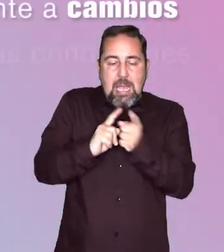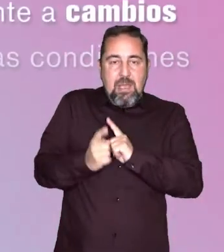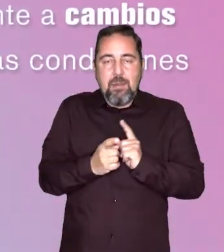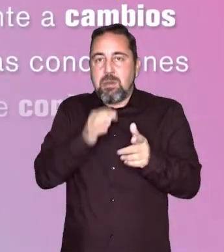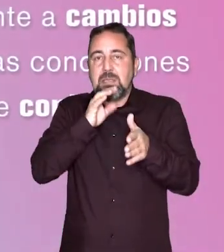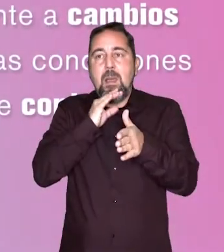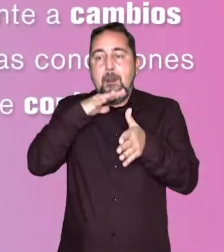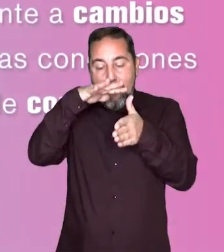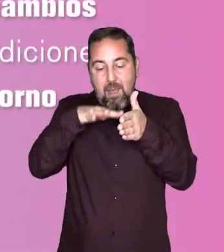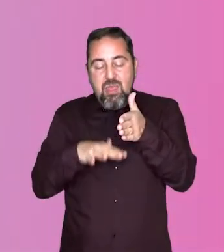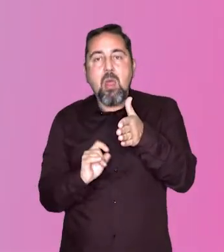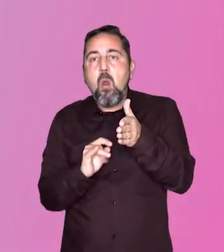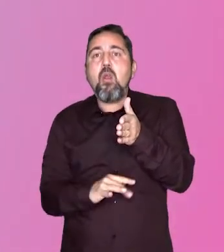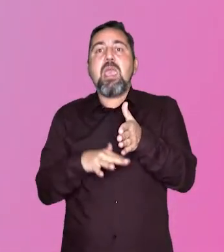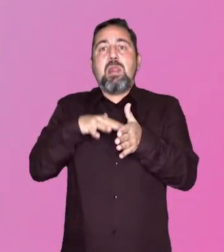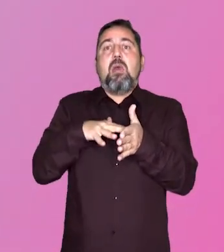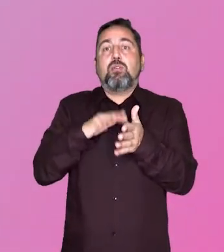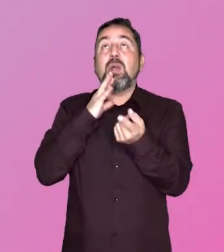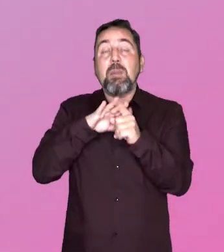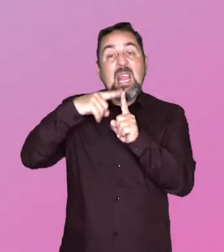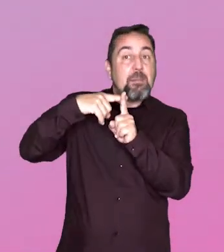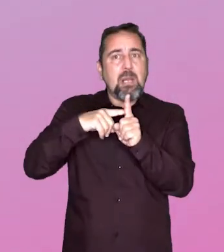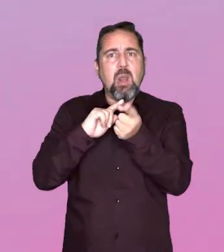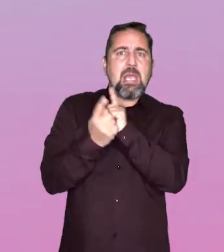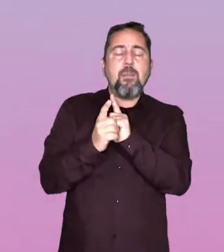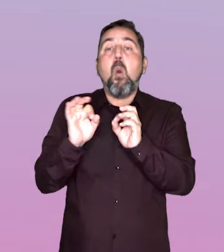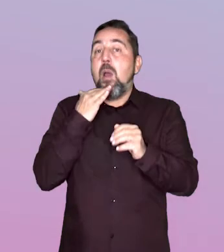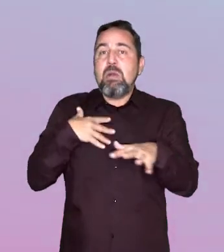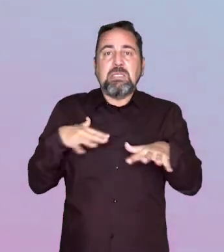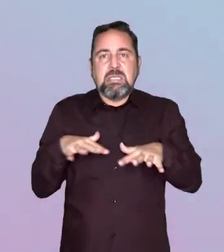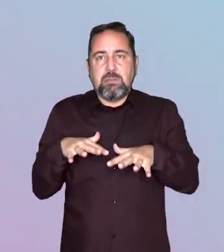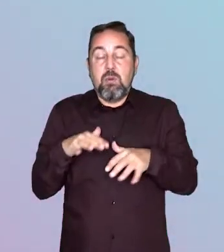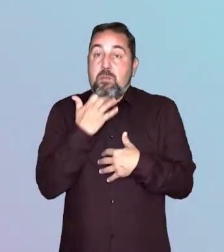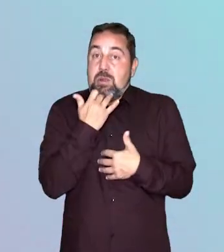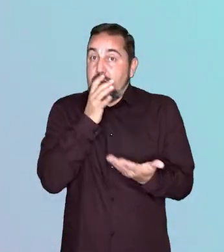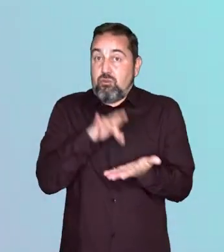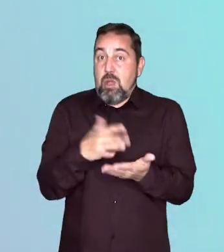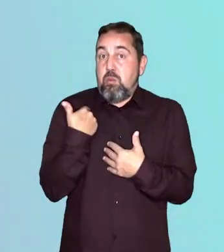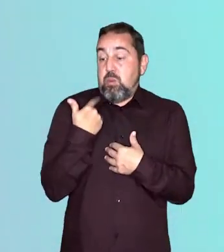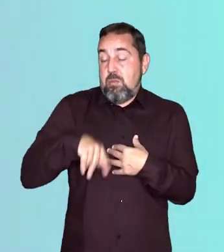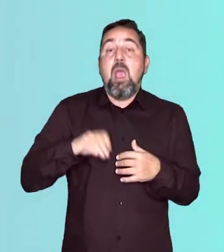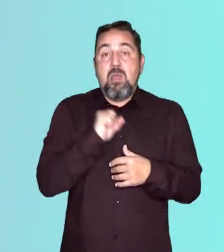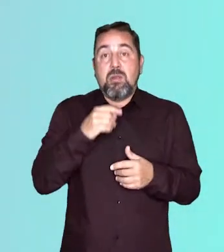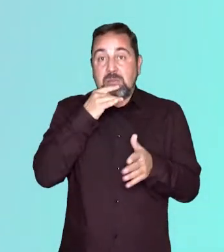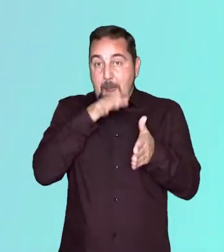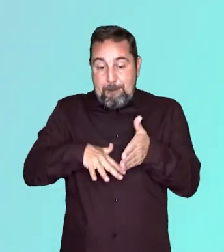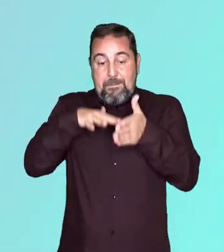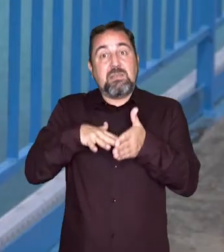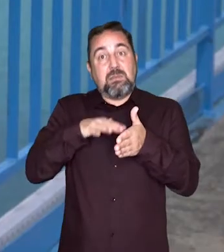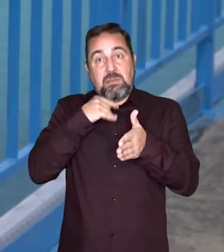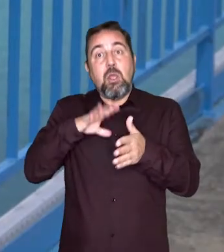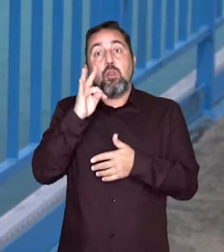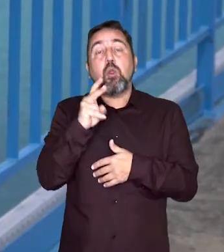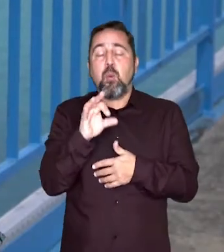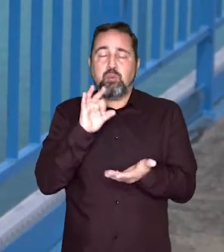cambios en las condiciones de contorno, como son los vaciados, los llenados o los cambios de temperatura, e incluso los sismos. Ejemplo de ello son los sismos que ha habido en el